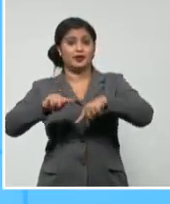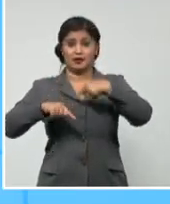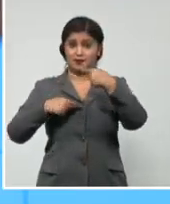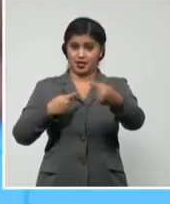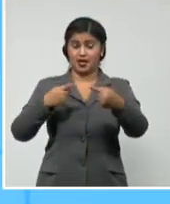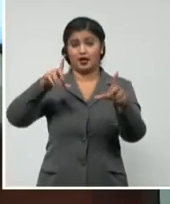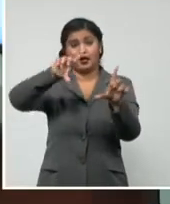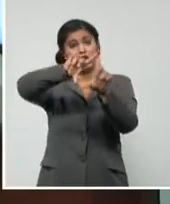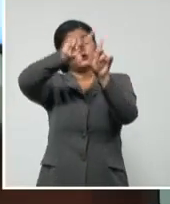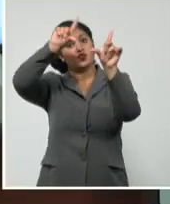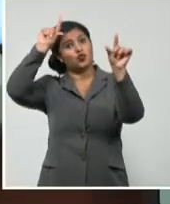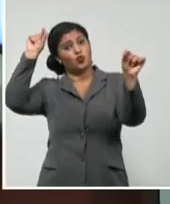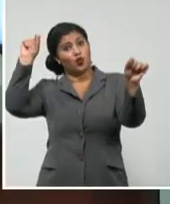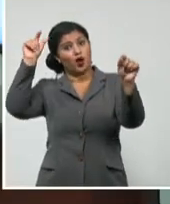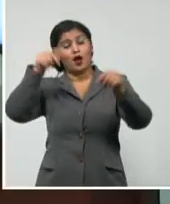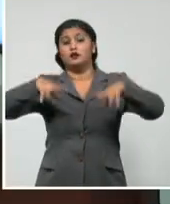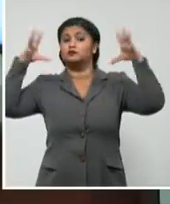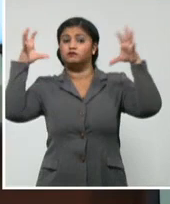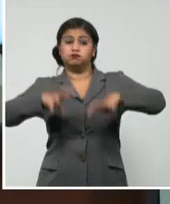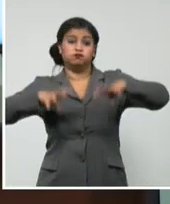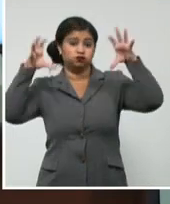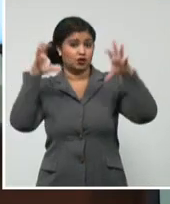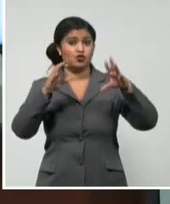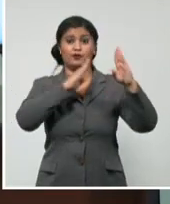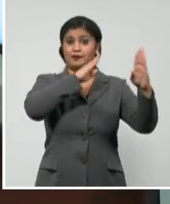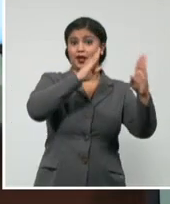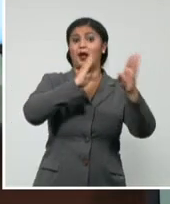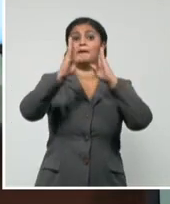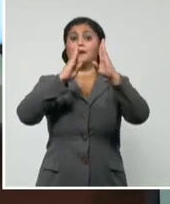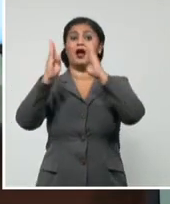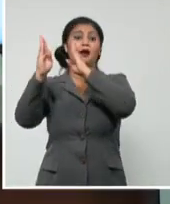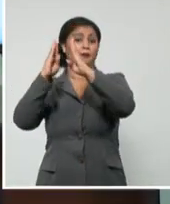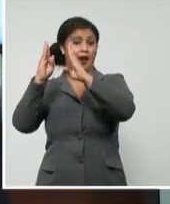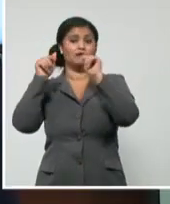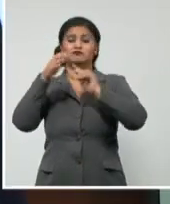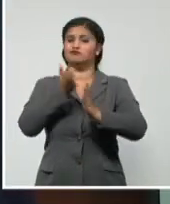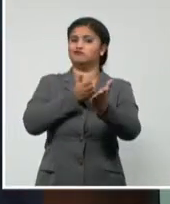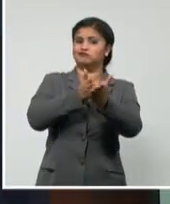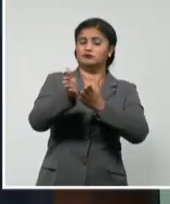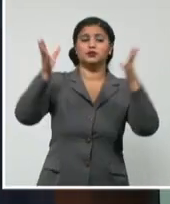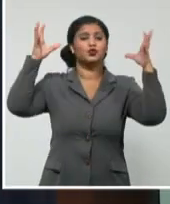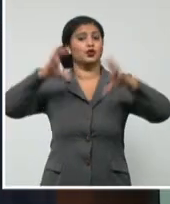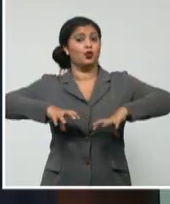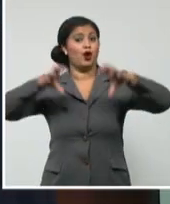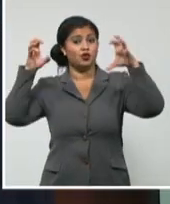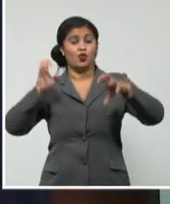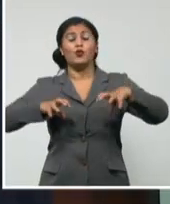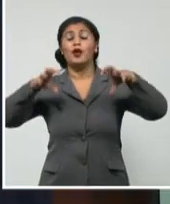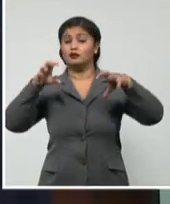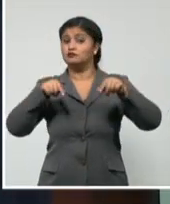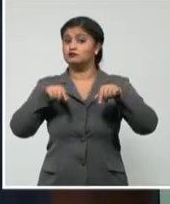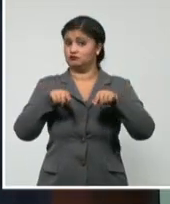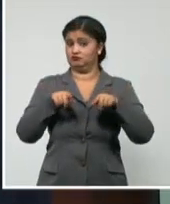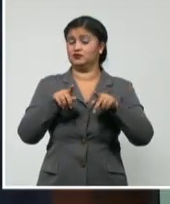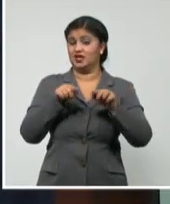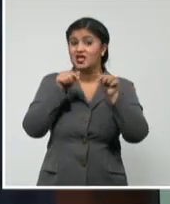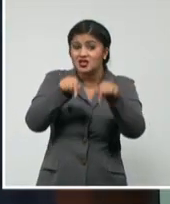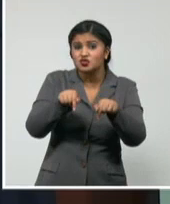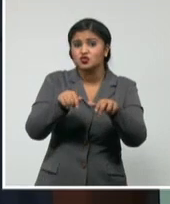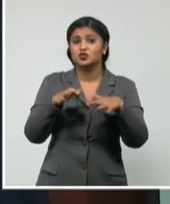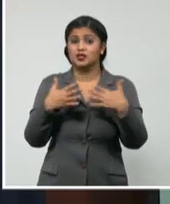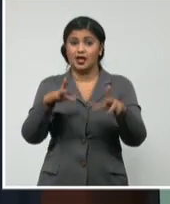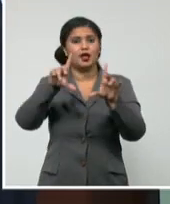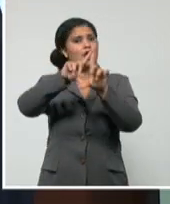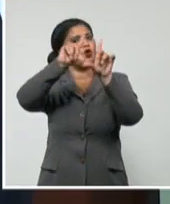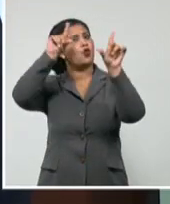del territorio nacional, porque es un sistema débil que continúa desorganizada las bandas de nublados con lluvias y que influirán, como les decía, en gran